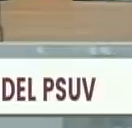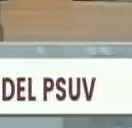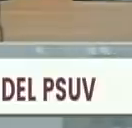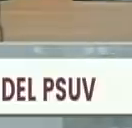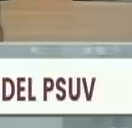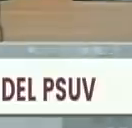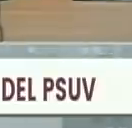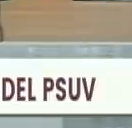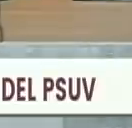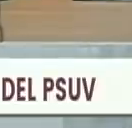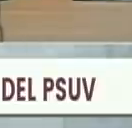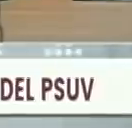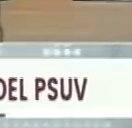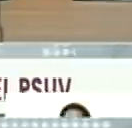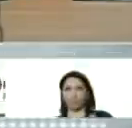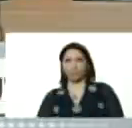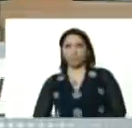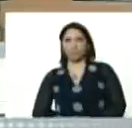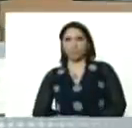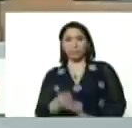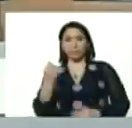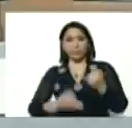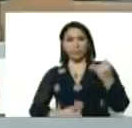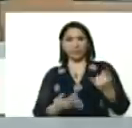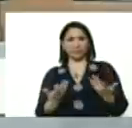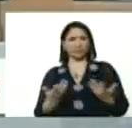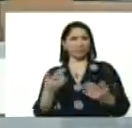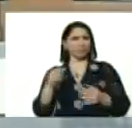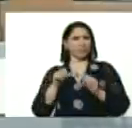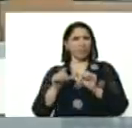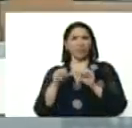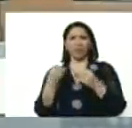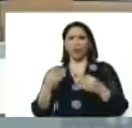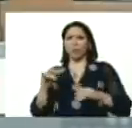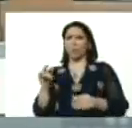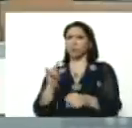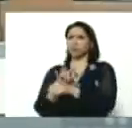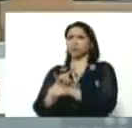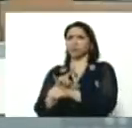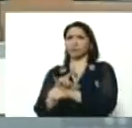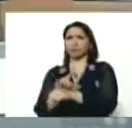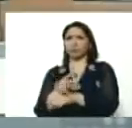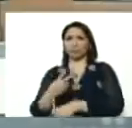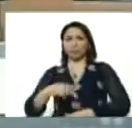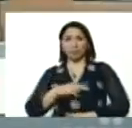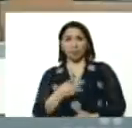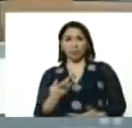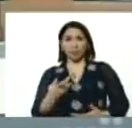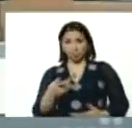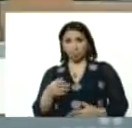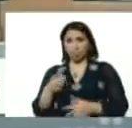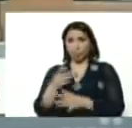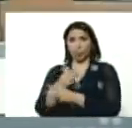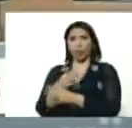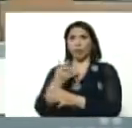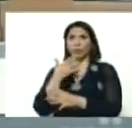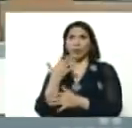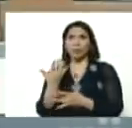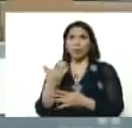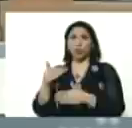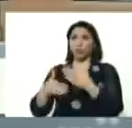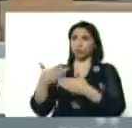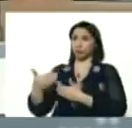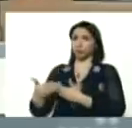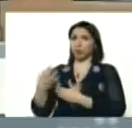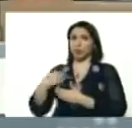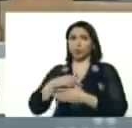adelantada, y al final, queda farfait, no, que juegue, posición adelantada, va a quedar farfait, así